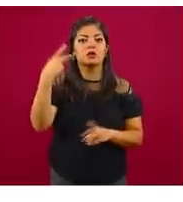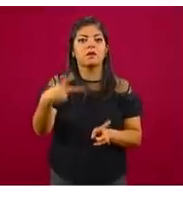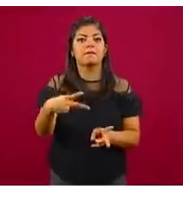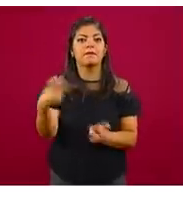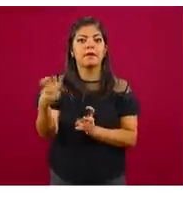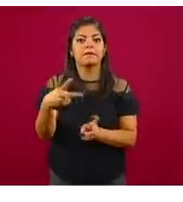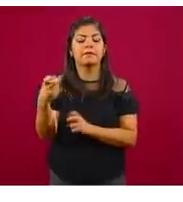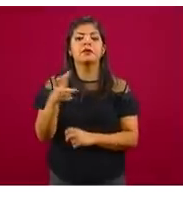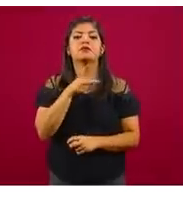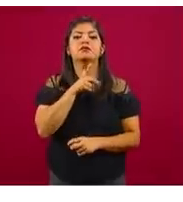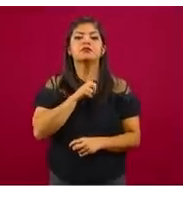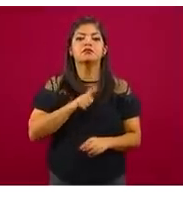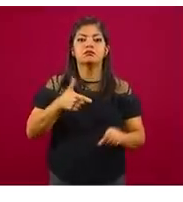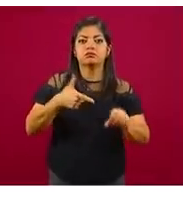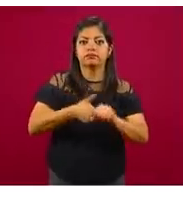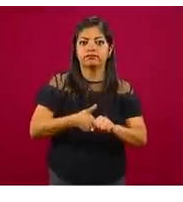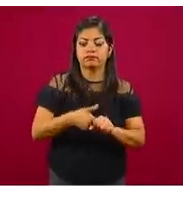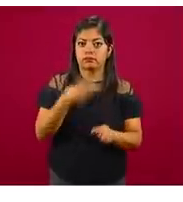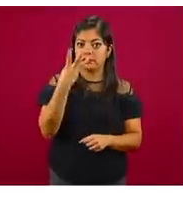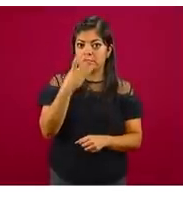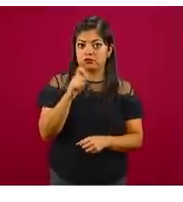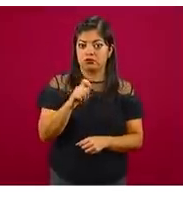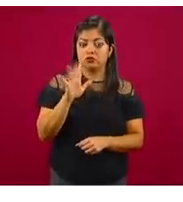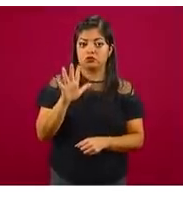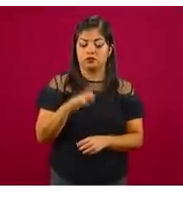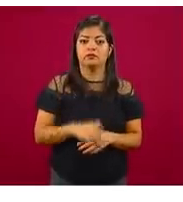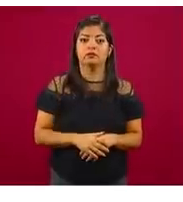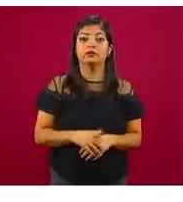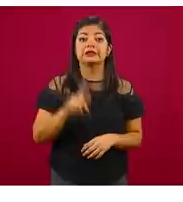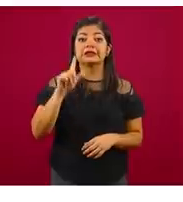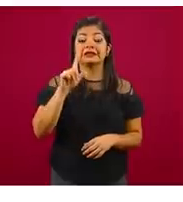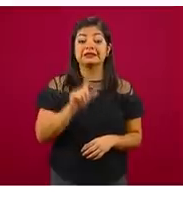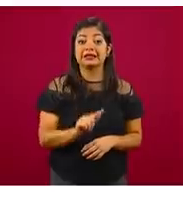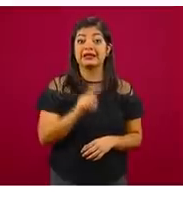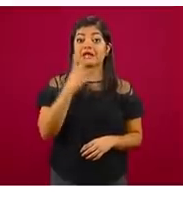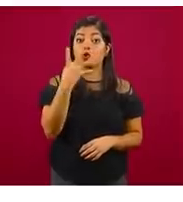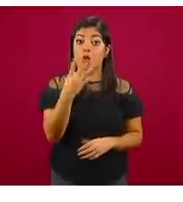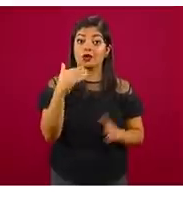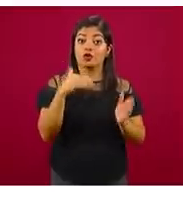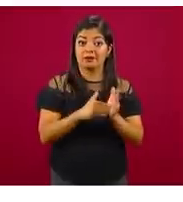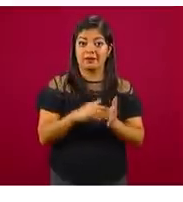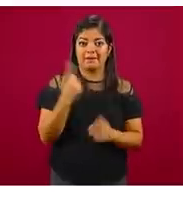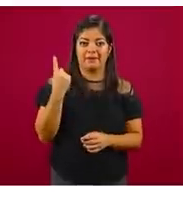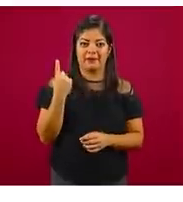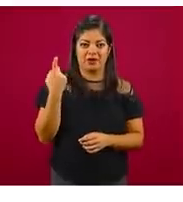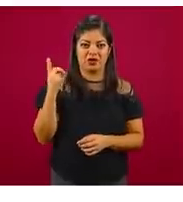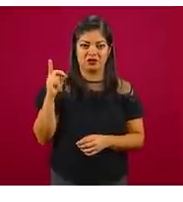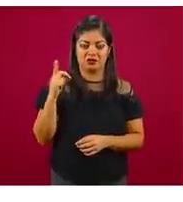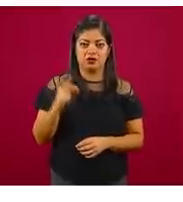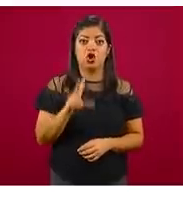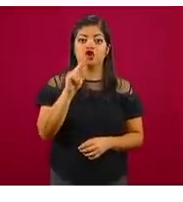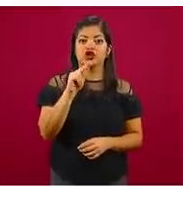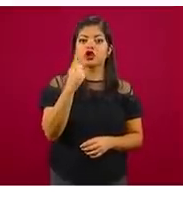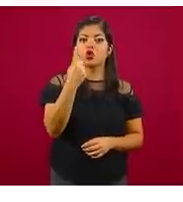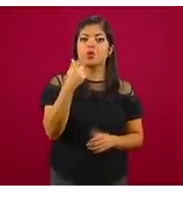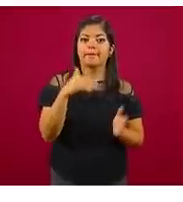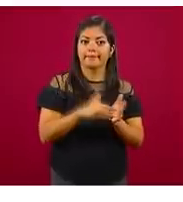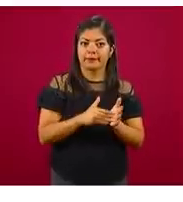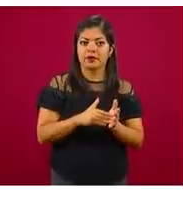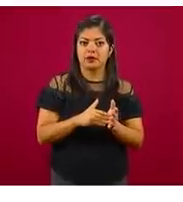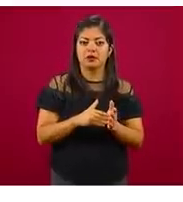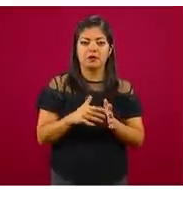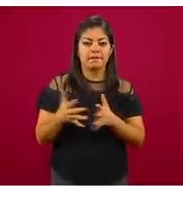combustible. 3.5, 74 mil el primero de diciembre, 81 mil el